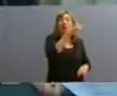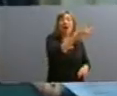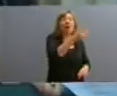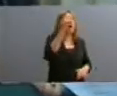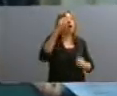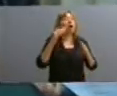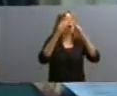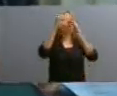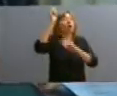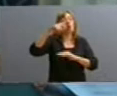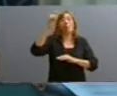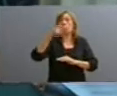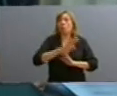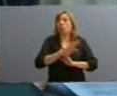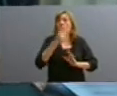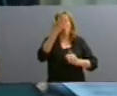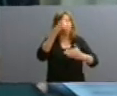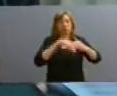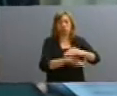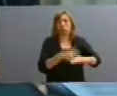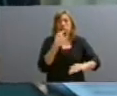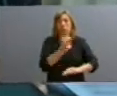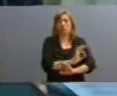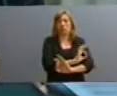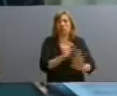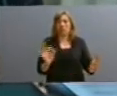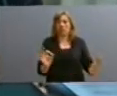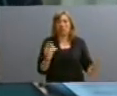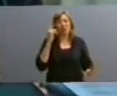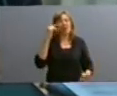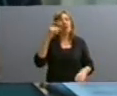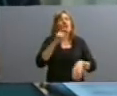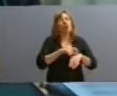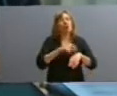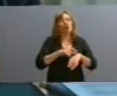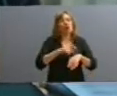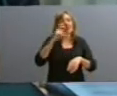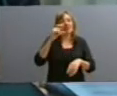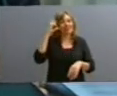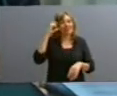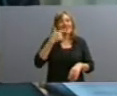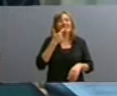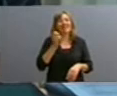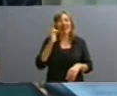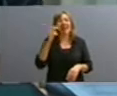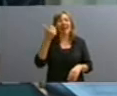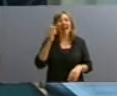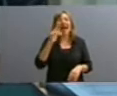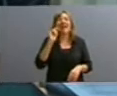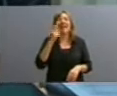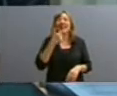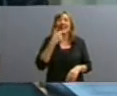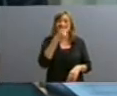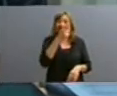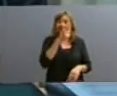terminantemente, aquella corte, a darnos información. Me acuerdo que el doctor César Arias, el abogado, que era diputado también, era